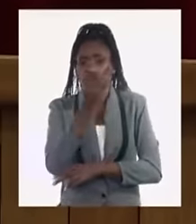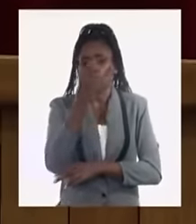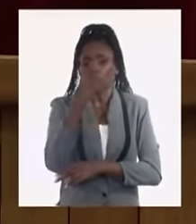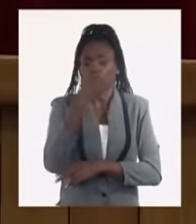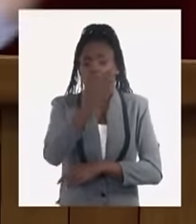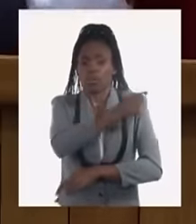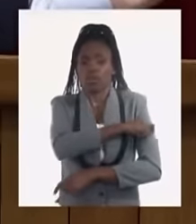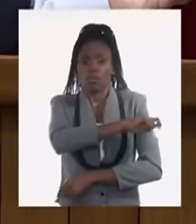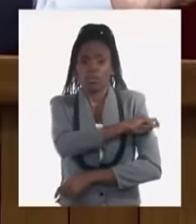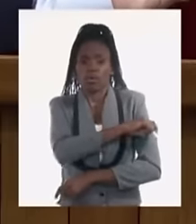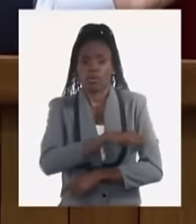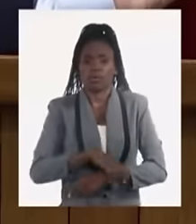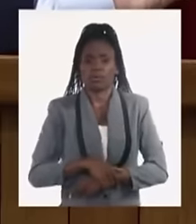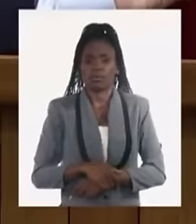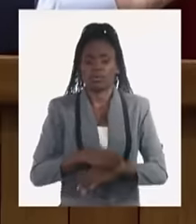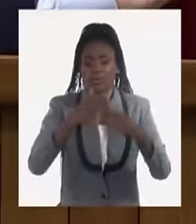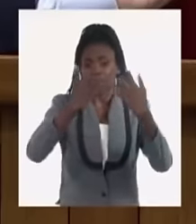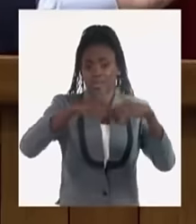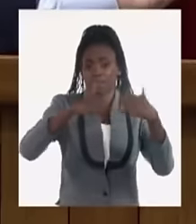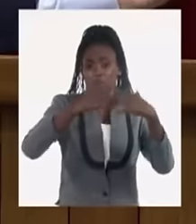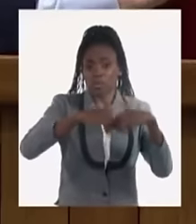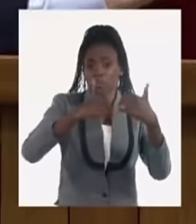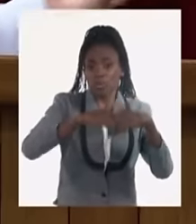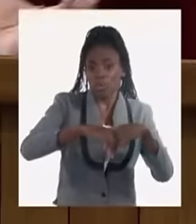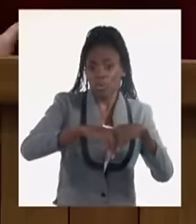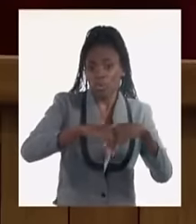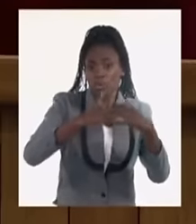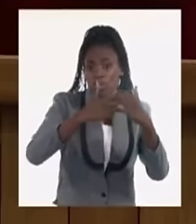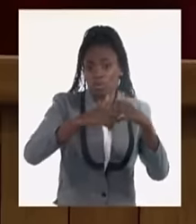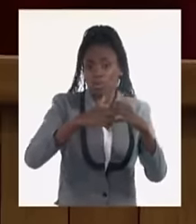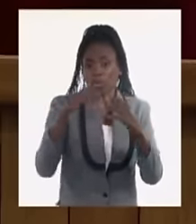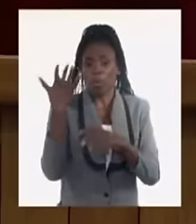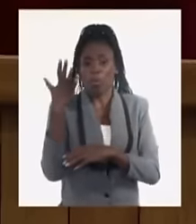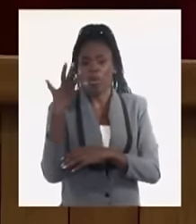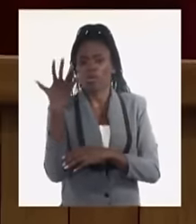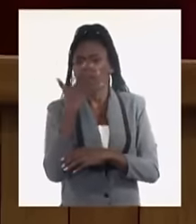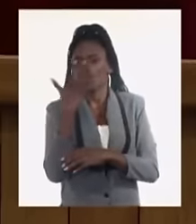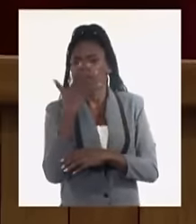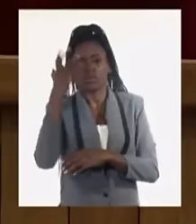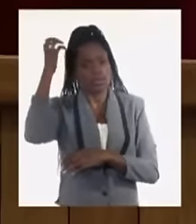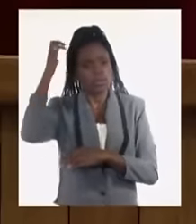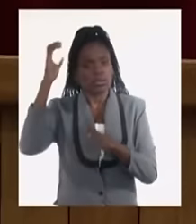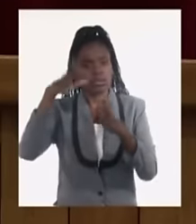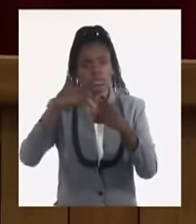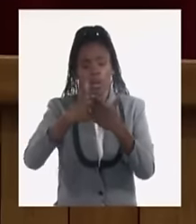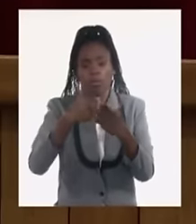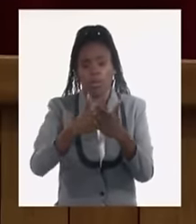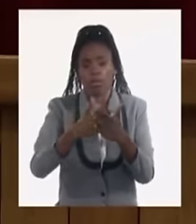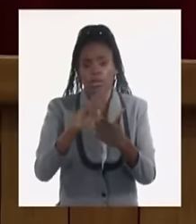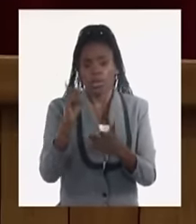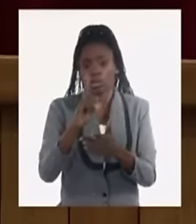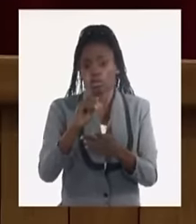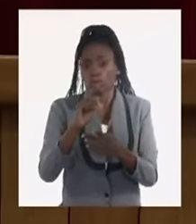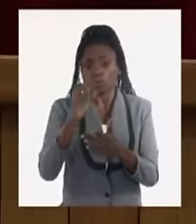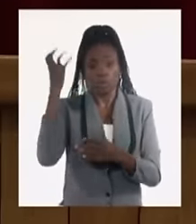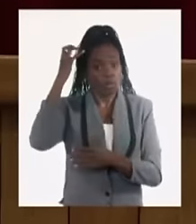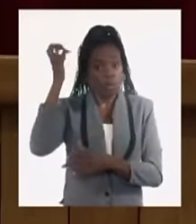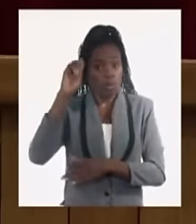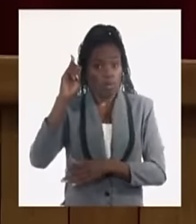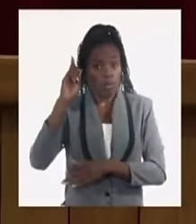pueblo y la producción está en manos de instituciones o formas productivas que no son estatales?